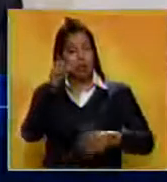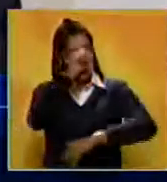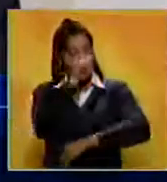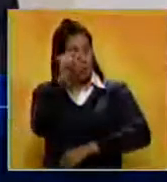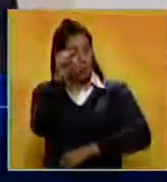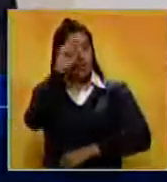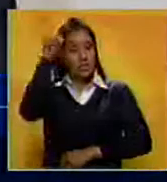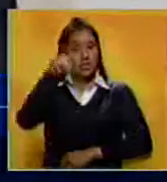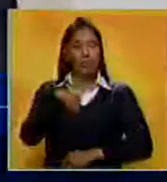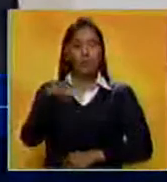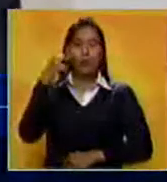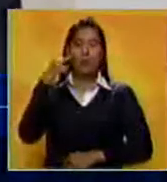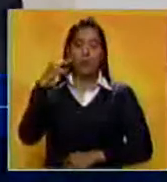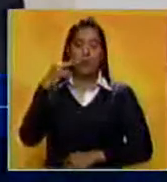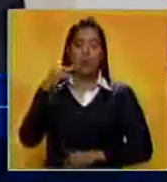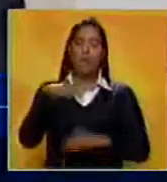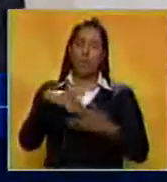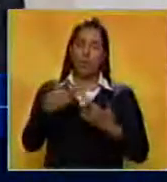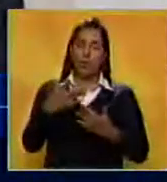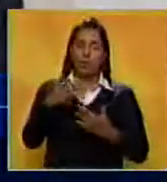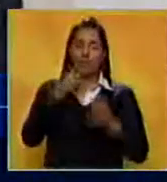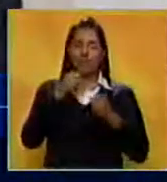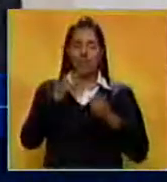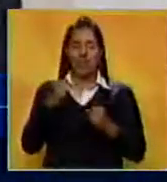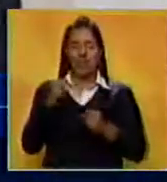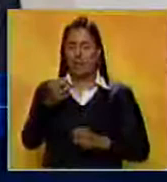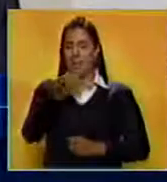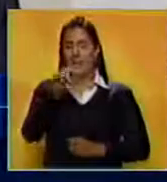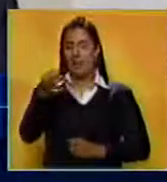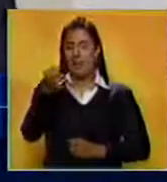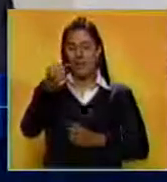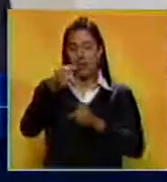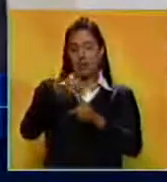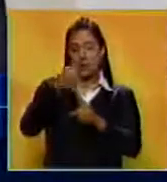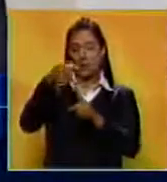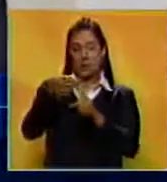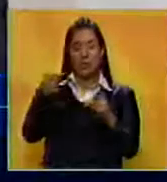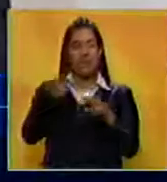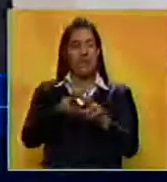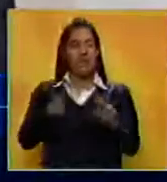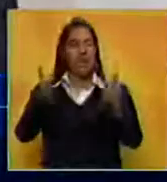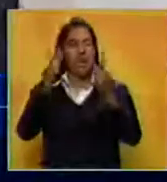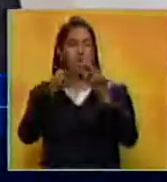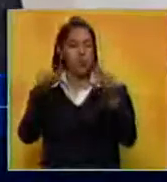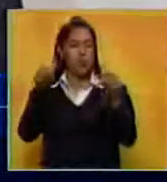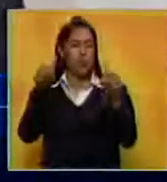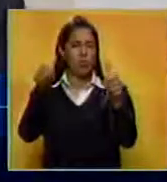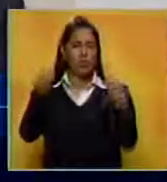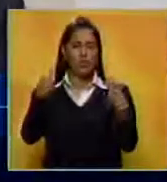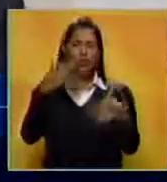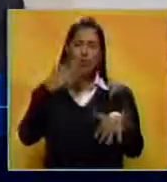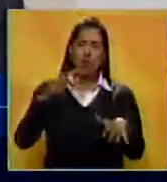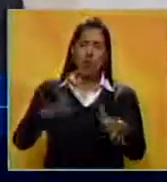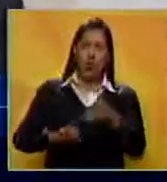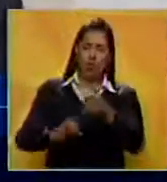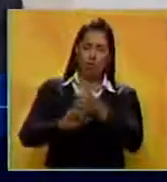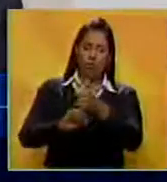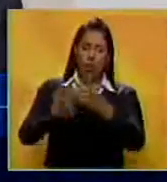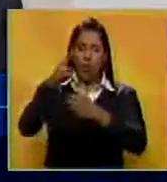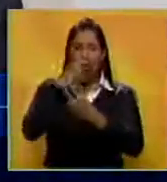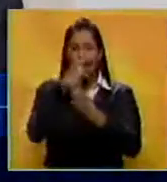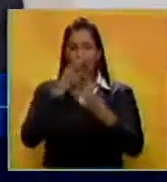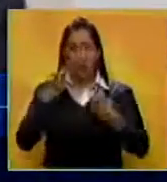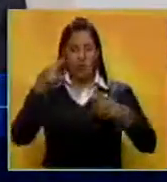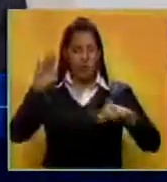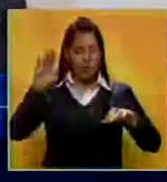Policía Nacional Bolivariana por su estoicismo, su valentía y su compromiso con